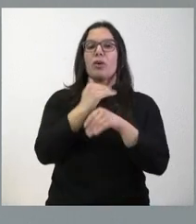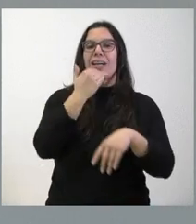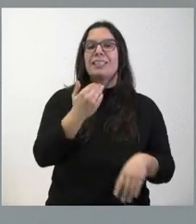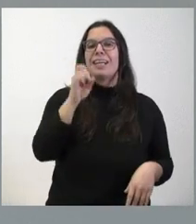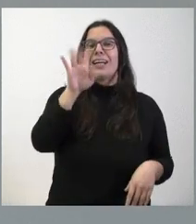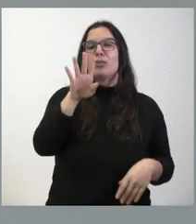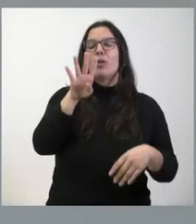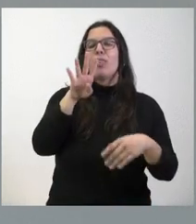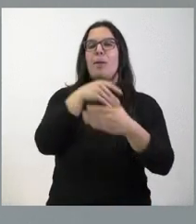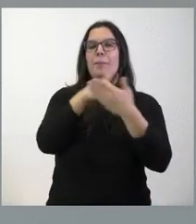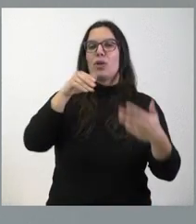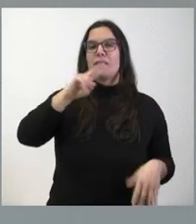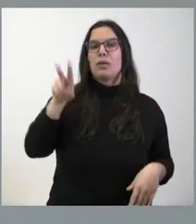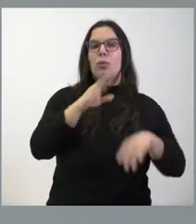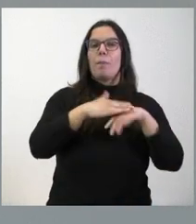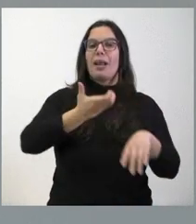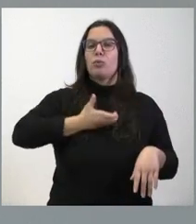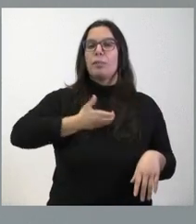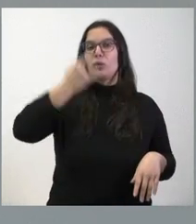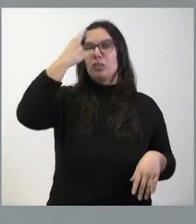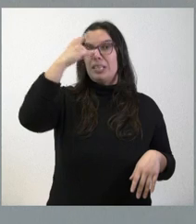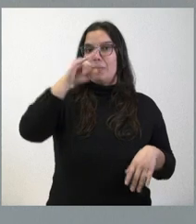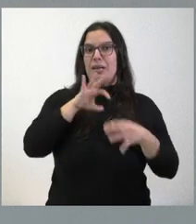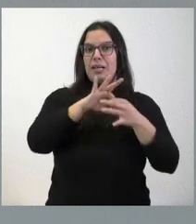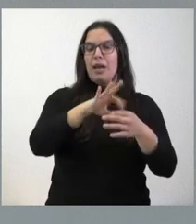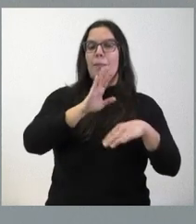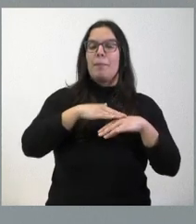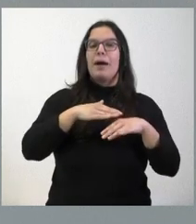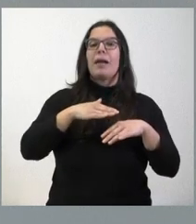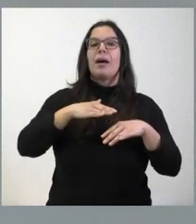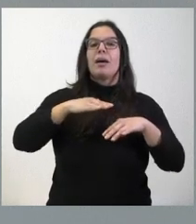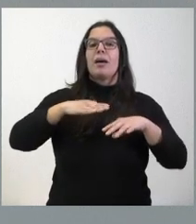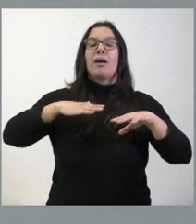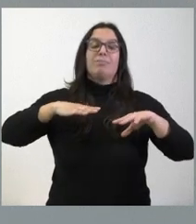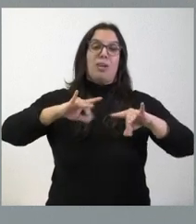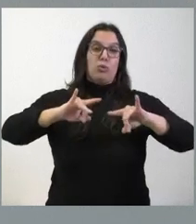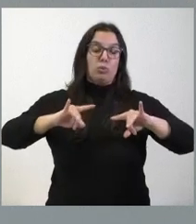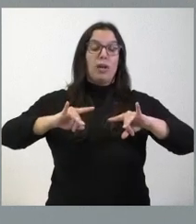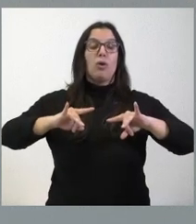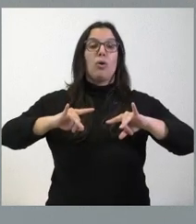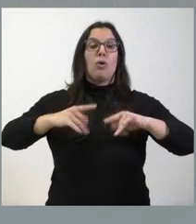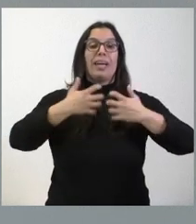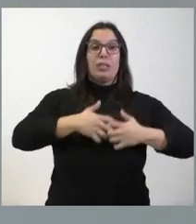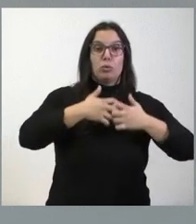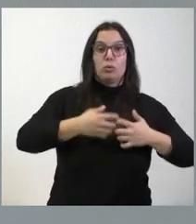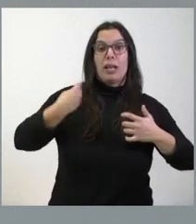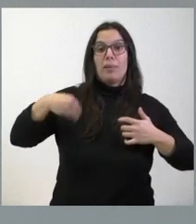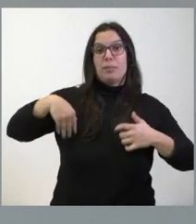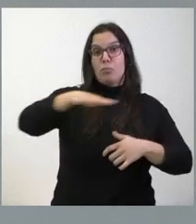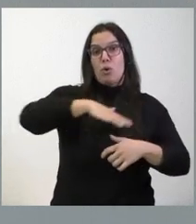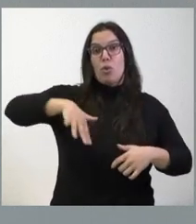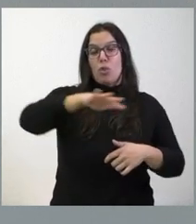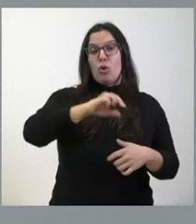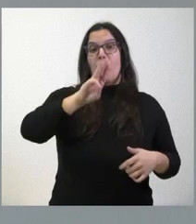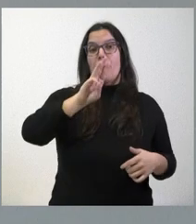14 millones de euros para el Ayuntamiento de Salamanca para la urbanización del suelo industrial en Peña Alta y en el Puerto Seco de Salamanca, en